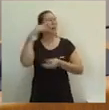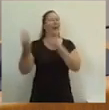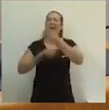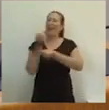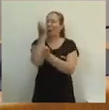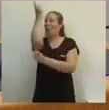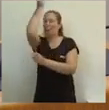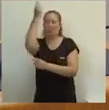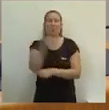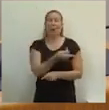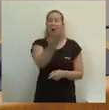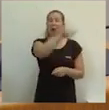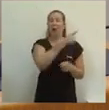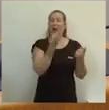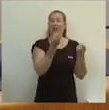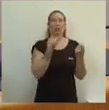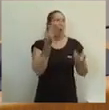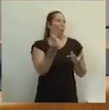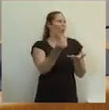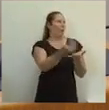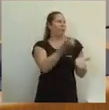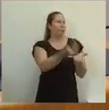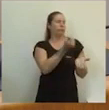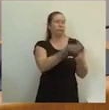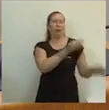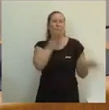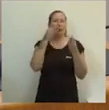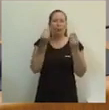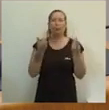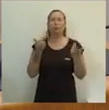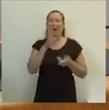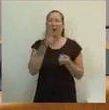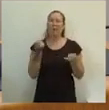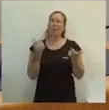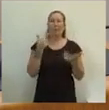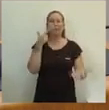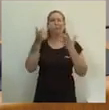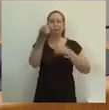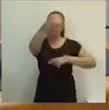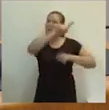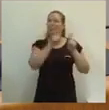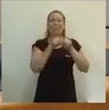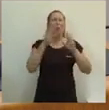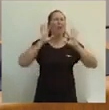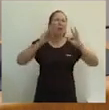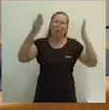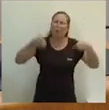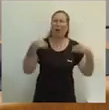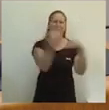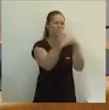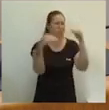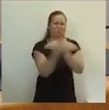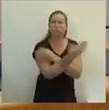necesarios recursos para la gestión pública. Se trata de resaltar su incoherencia y su falta a la verdad en sus violentas